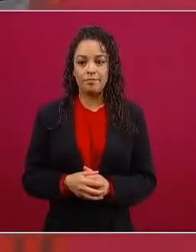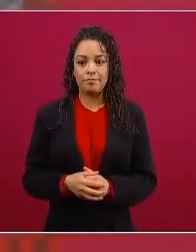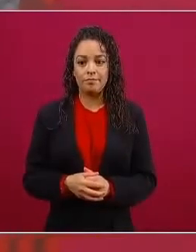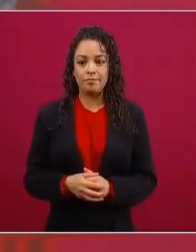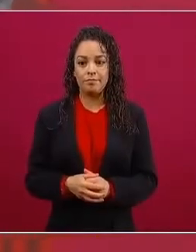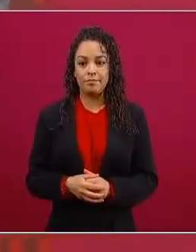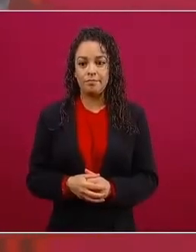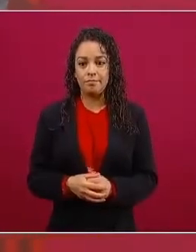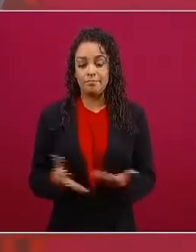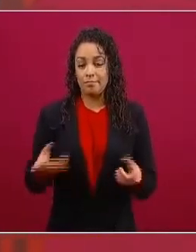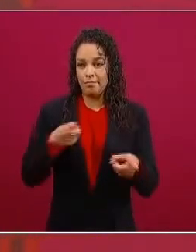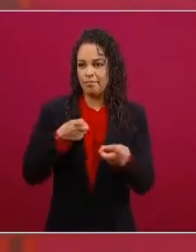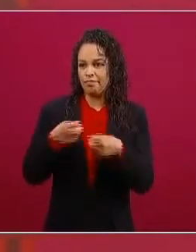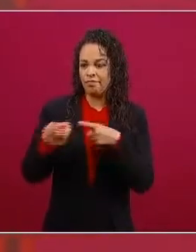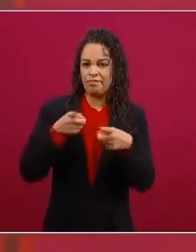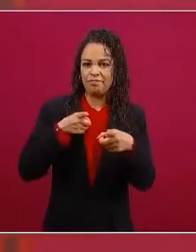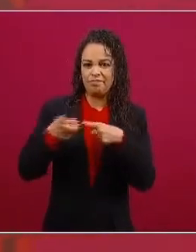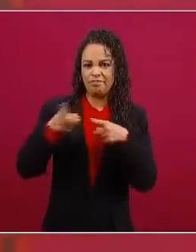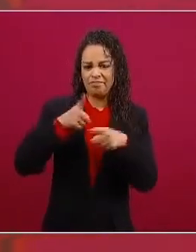lo insultaban